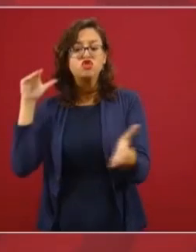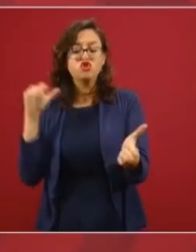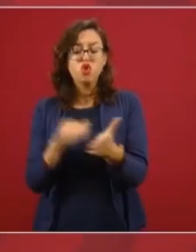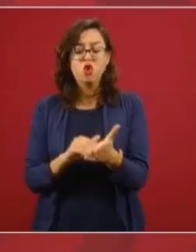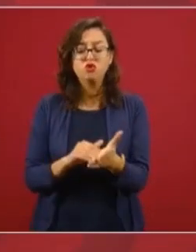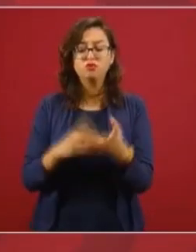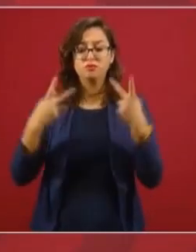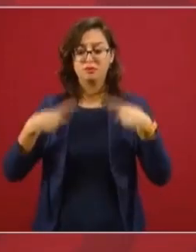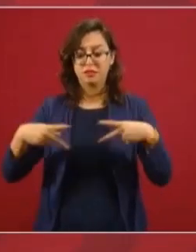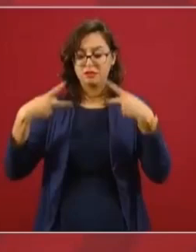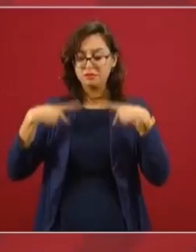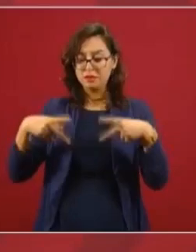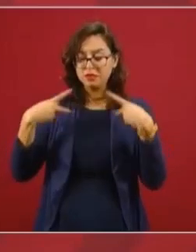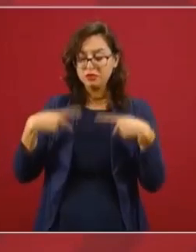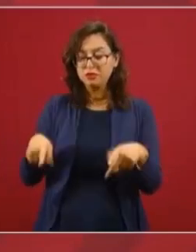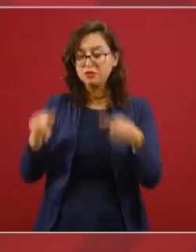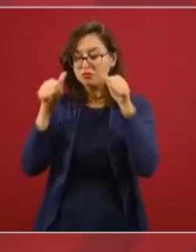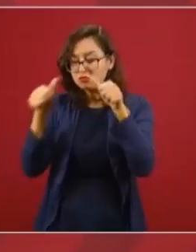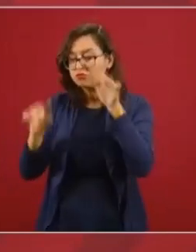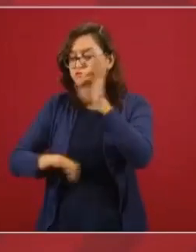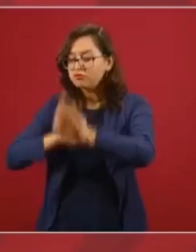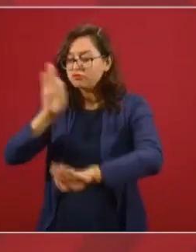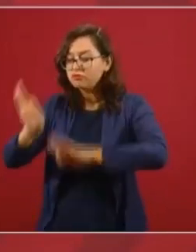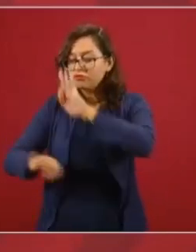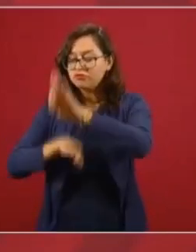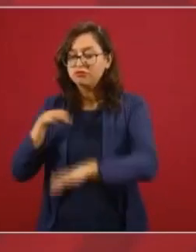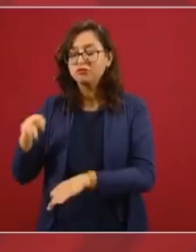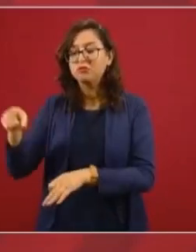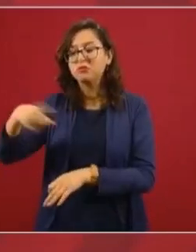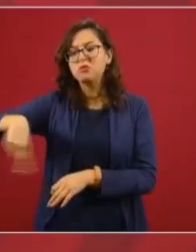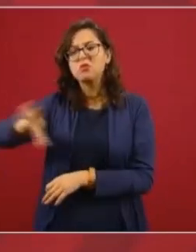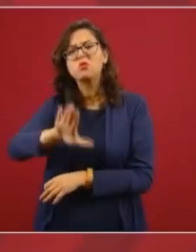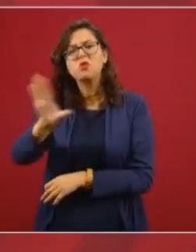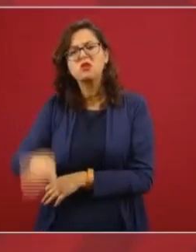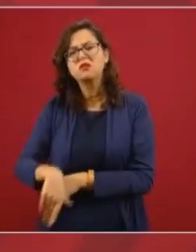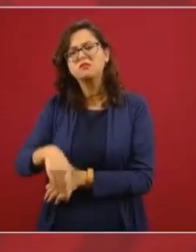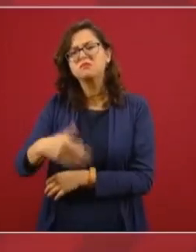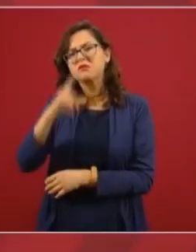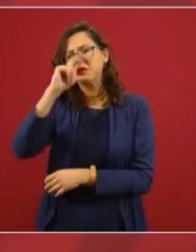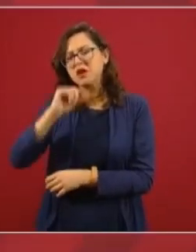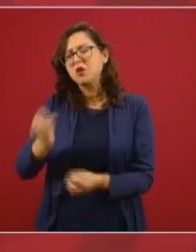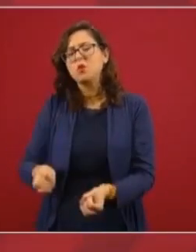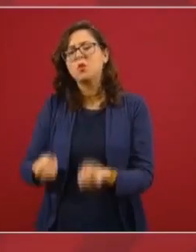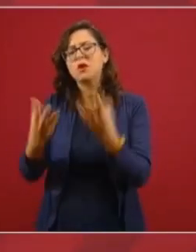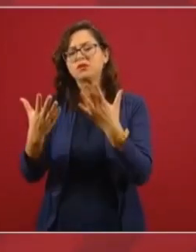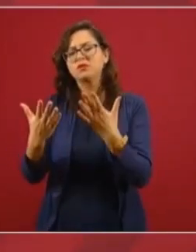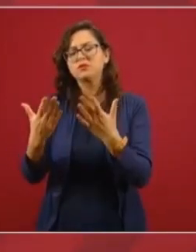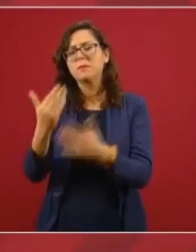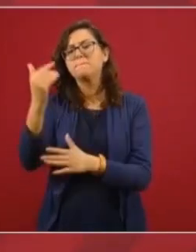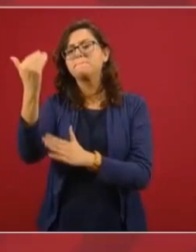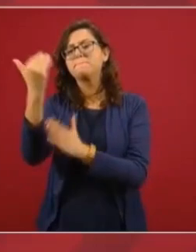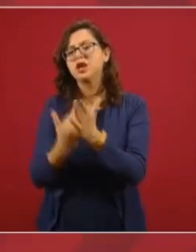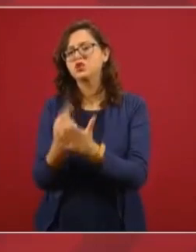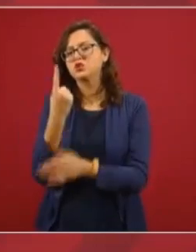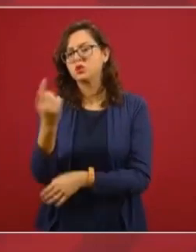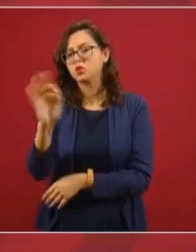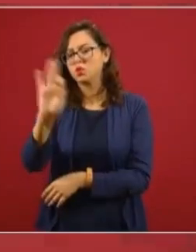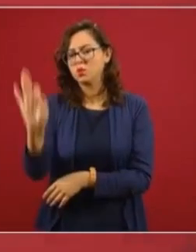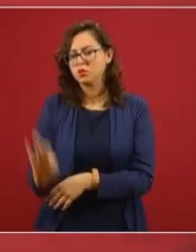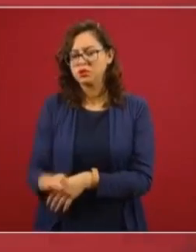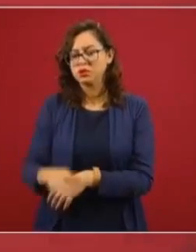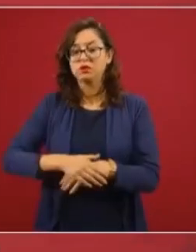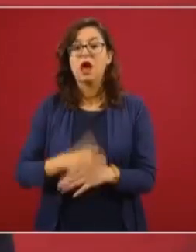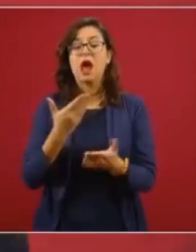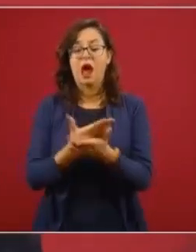defunciones menor al 1%. Conscientes de que la solución definitiva es el contar con vacunas efectivas,